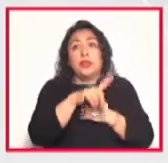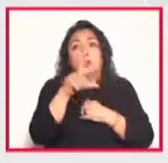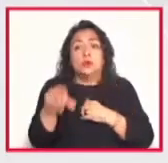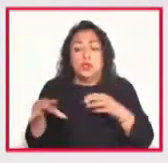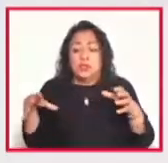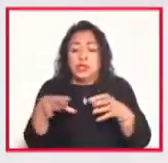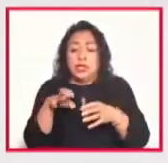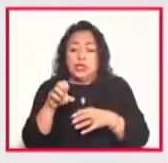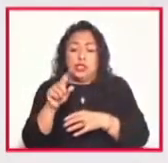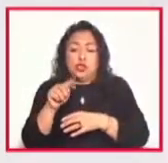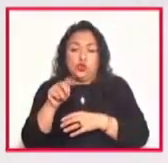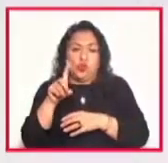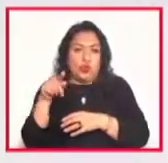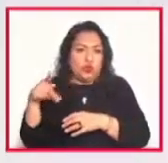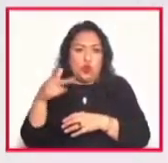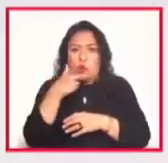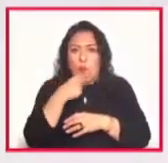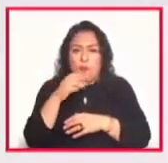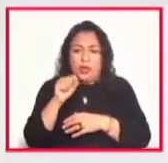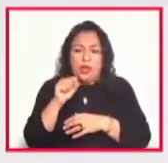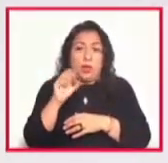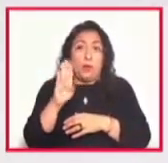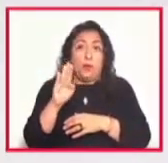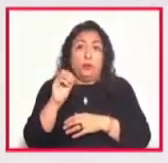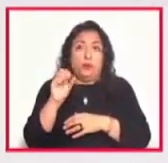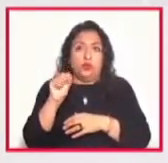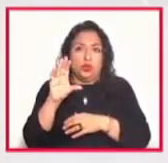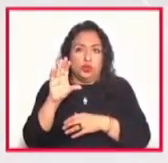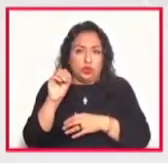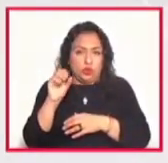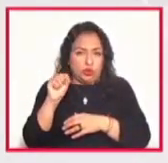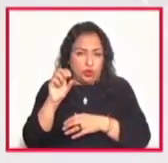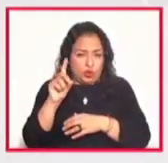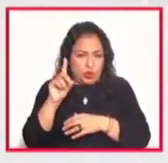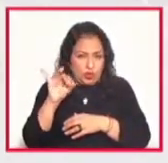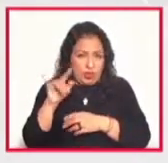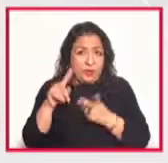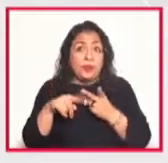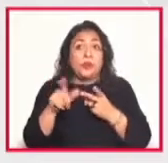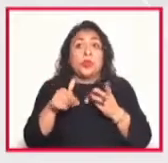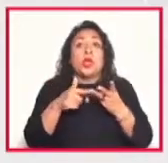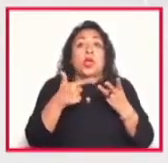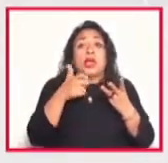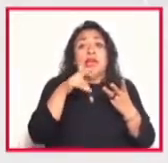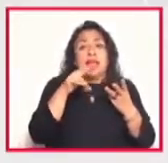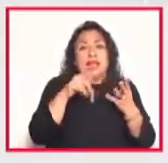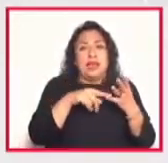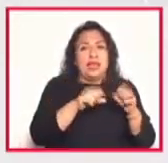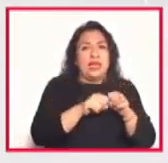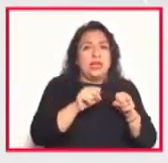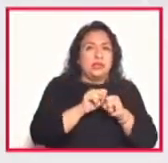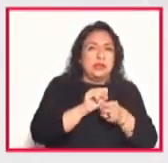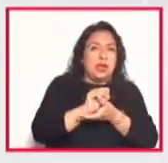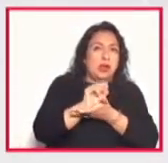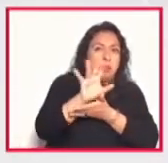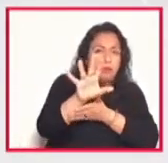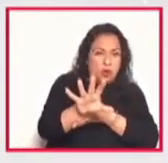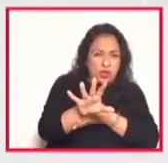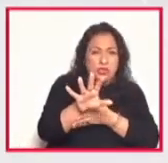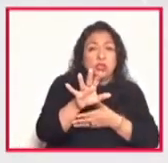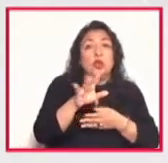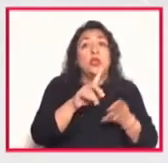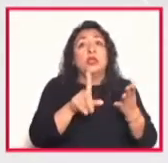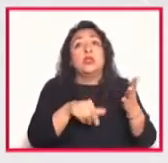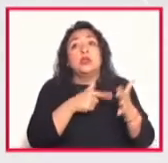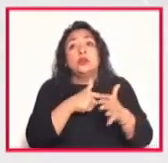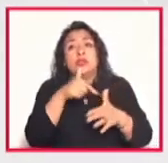Bosco Sodi donde trabaja su obra tenemos la galería y la sala de proyecciones después llegamos